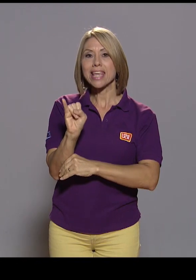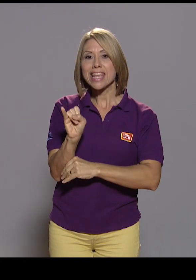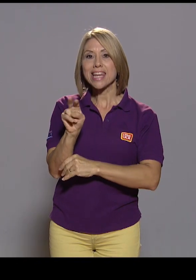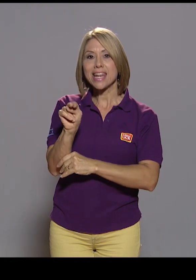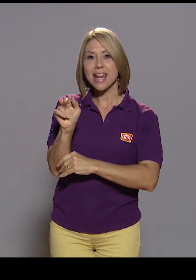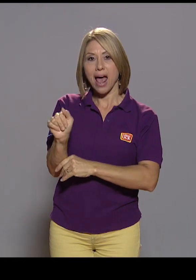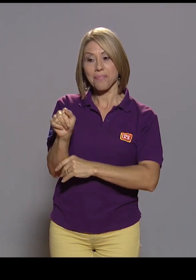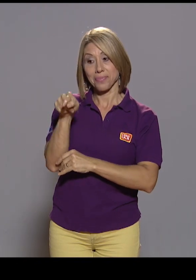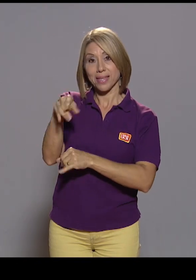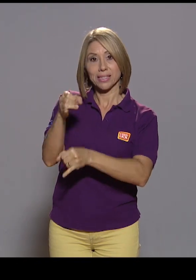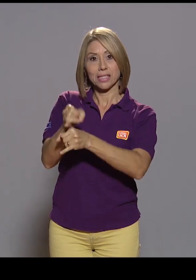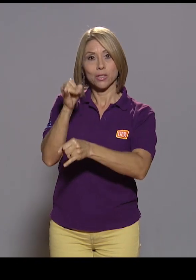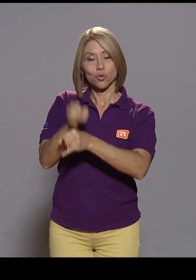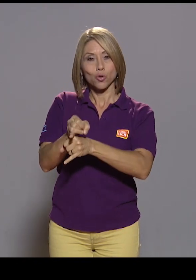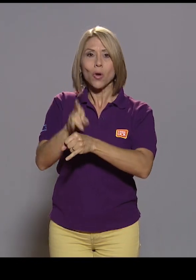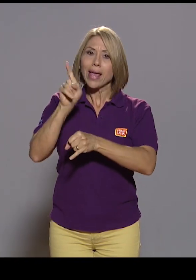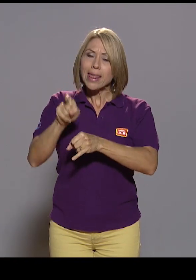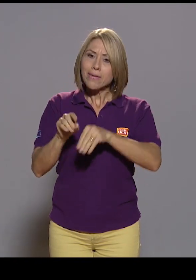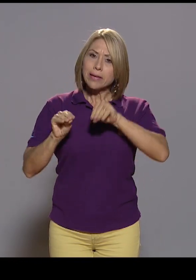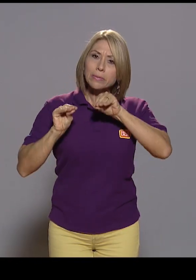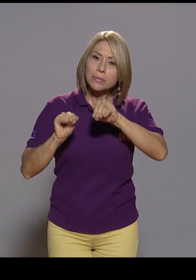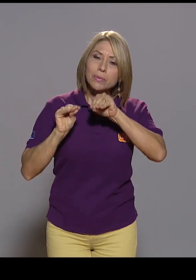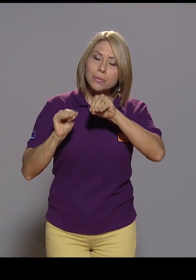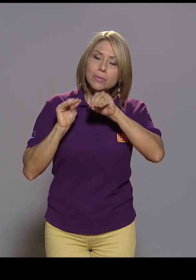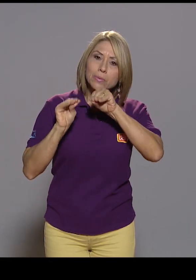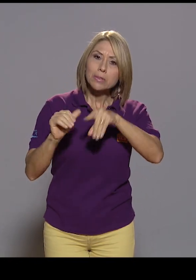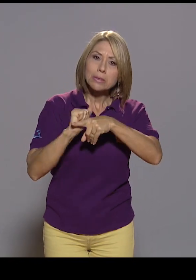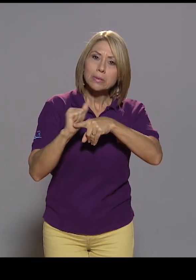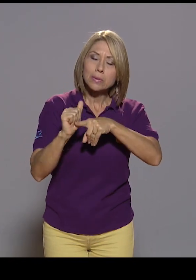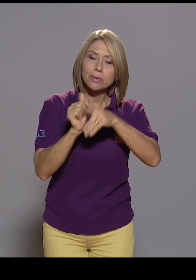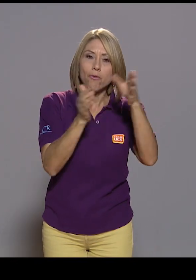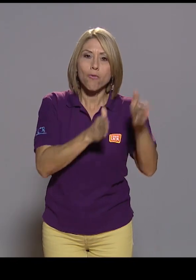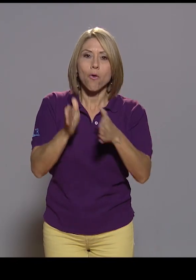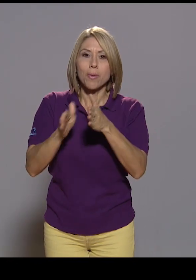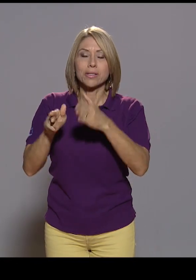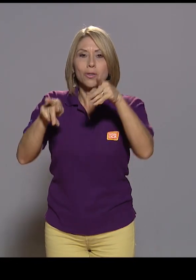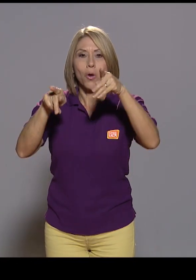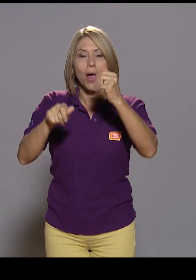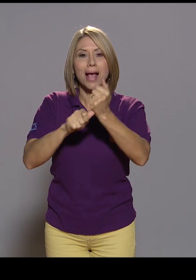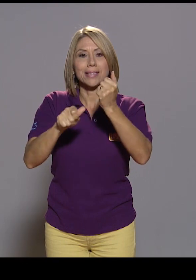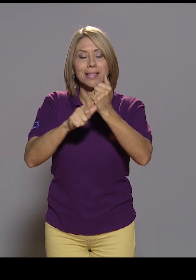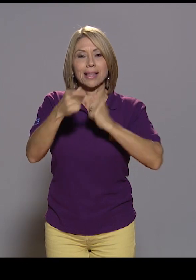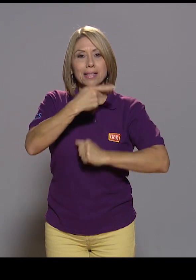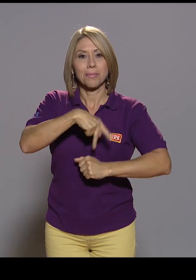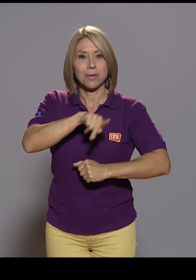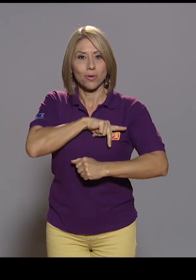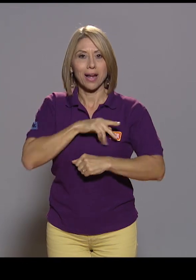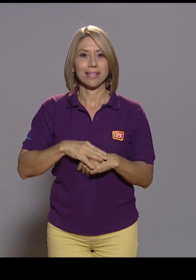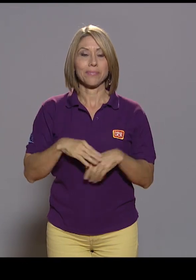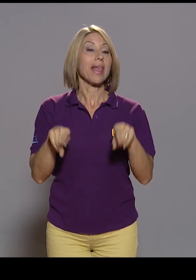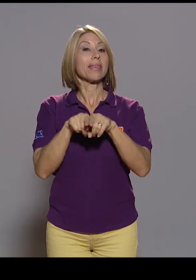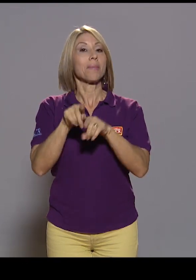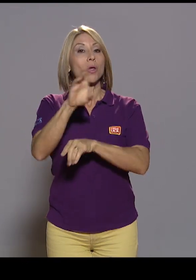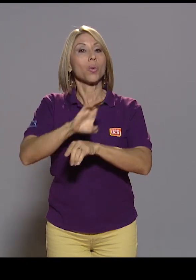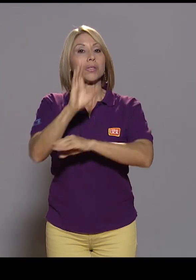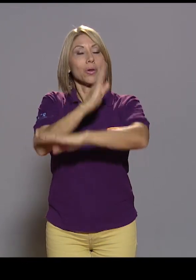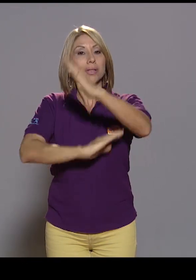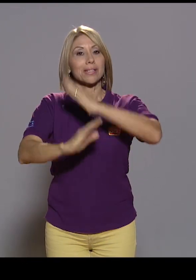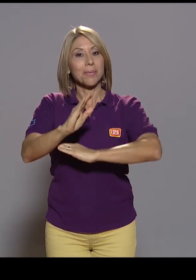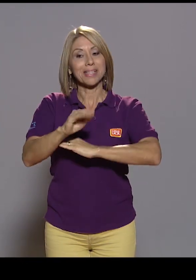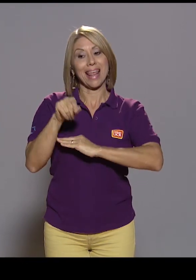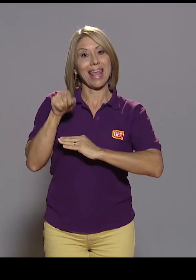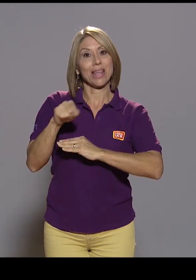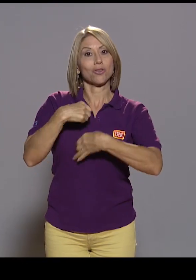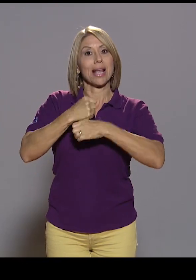institución que tiene a cargo la formación de los asistentes personales y del Consejo Nacional de Personas con Discapacidad quien hace todo el